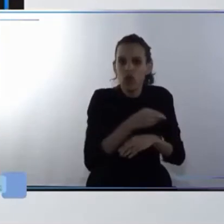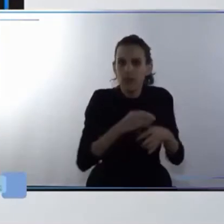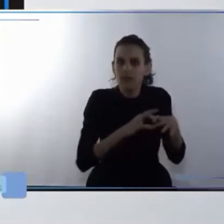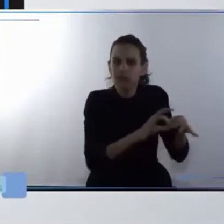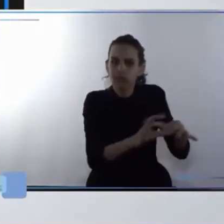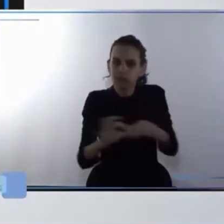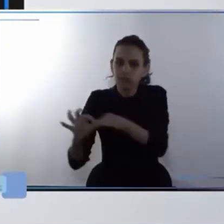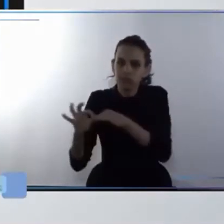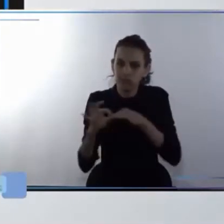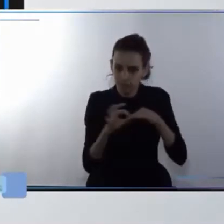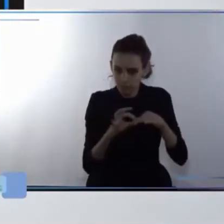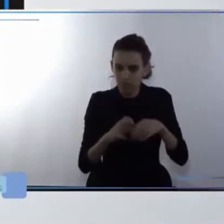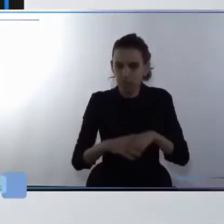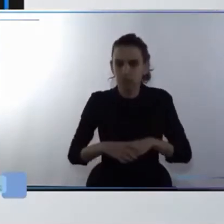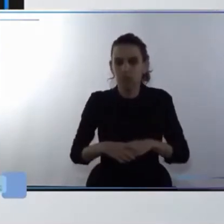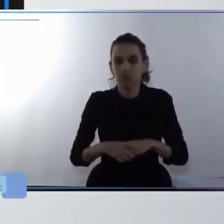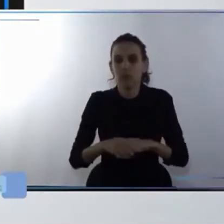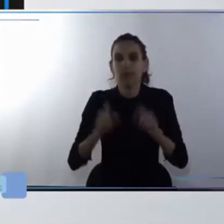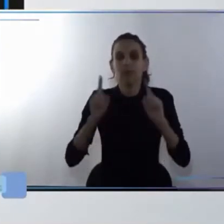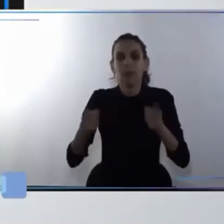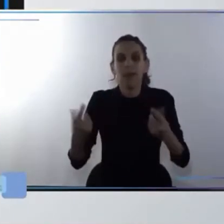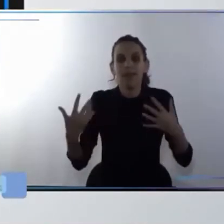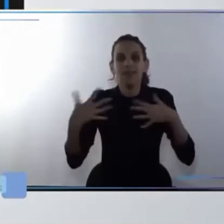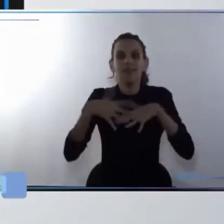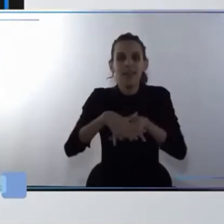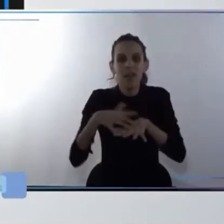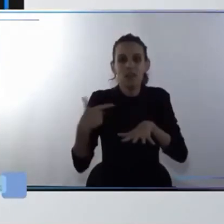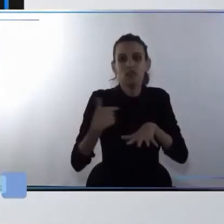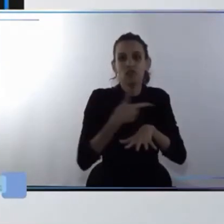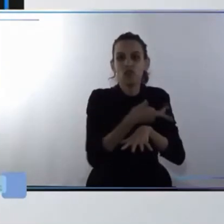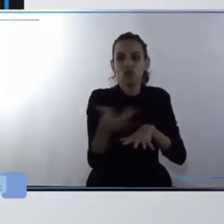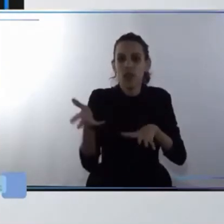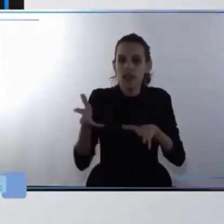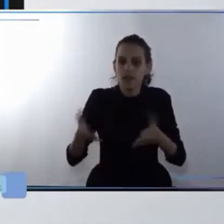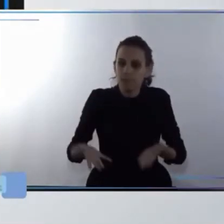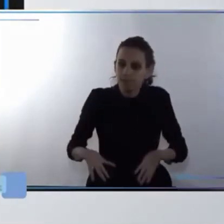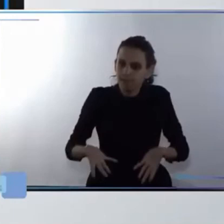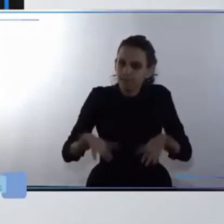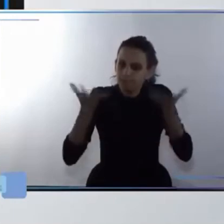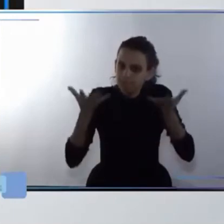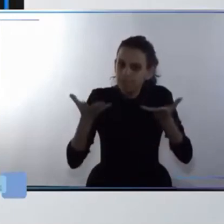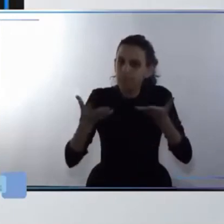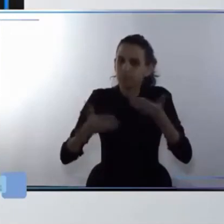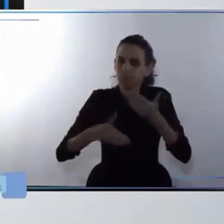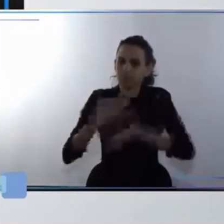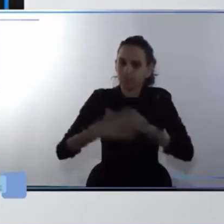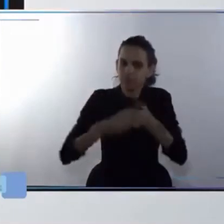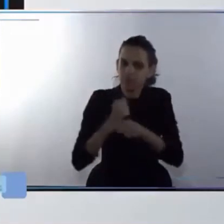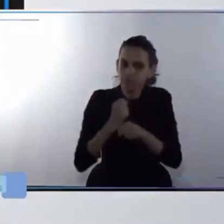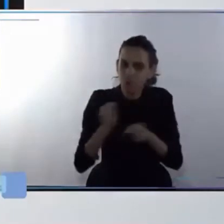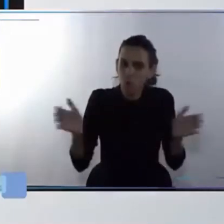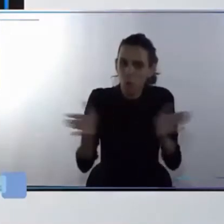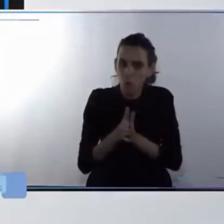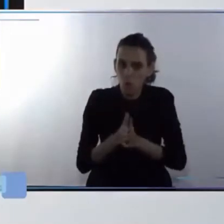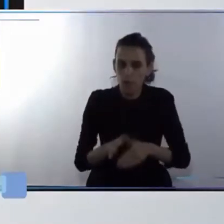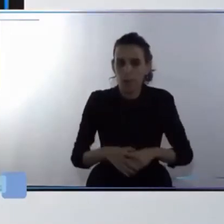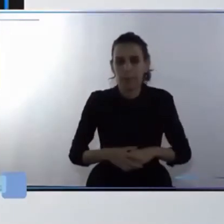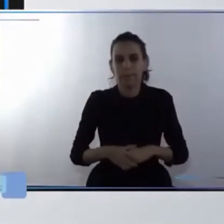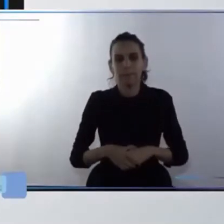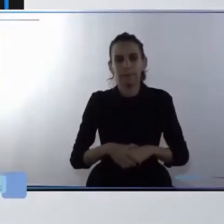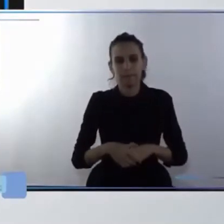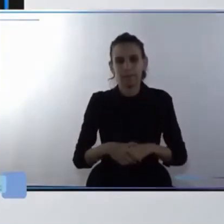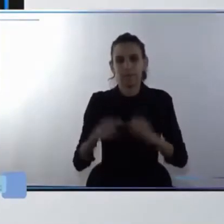y fortalecer las redes sociales en el territorio con liderazgo local ciudad de las